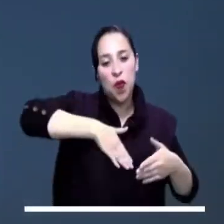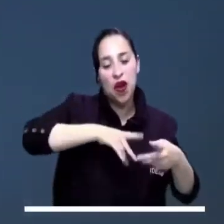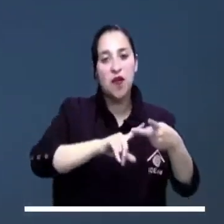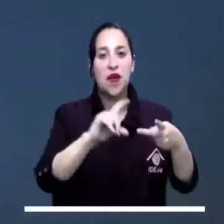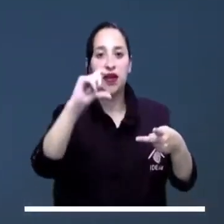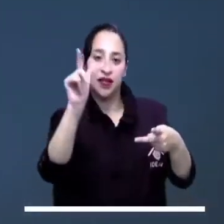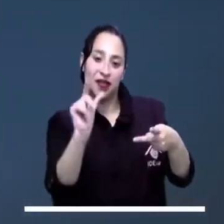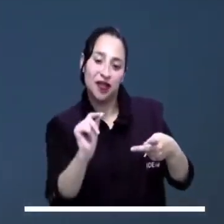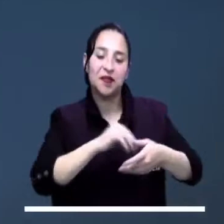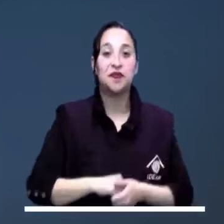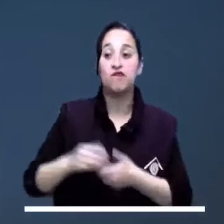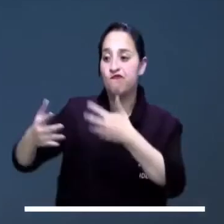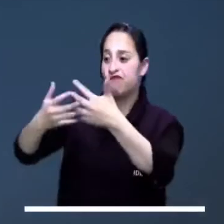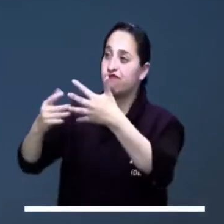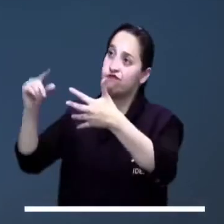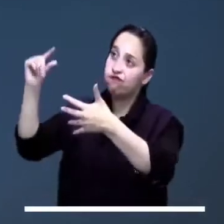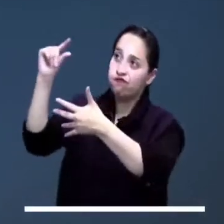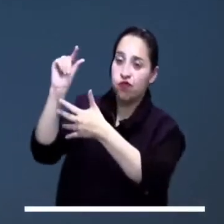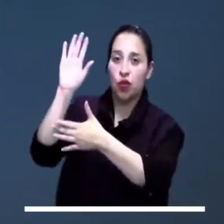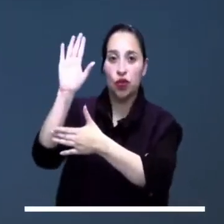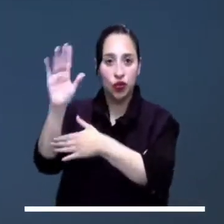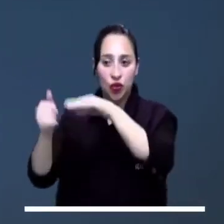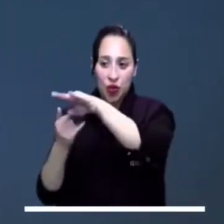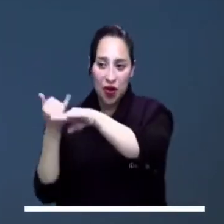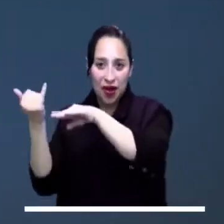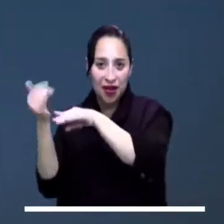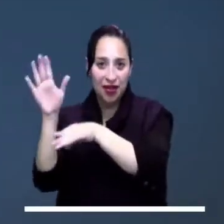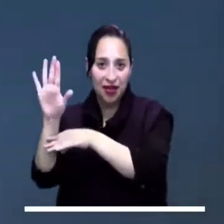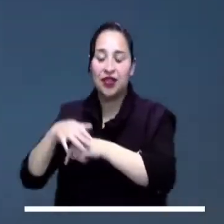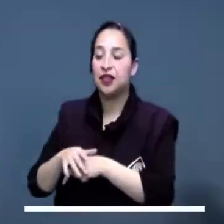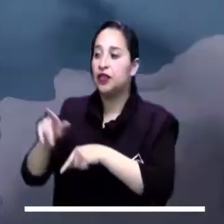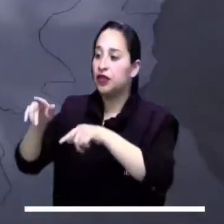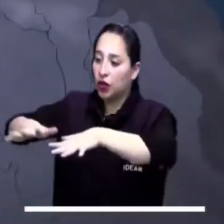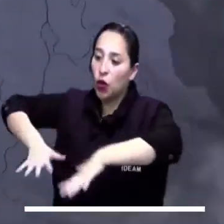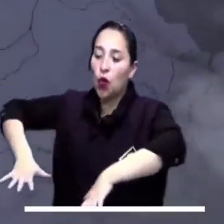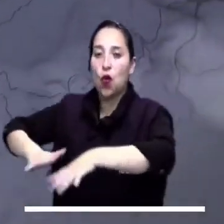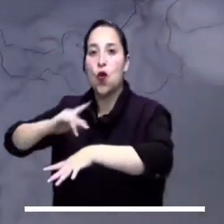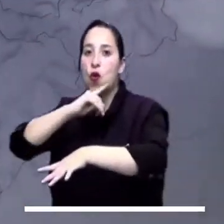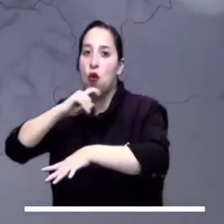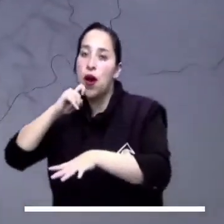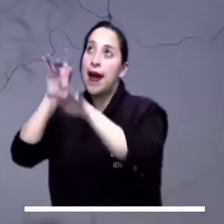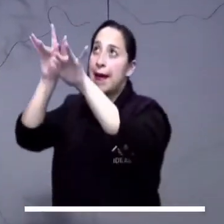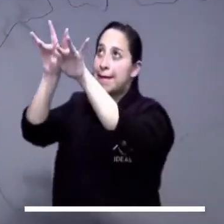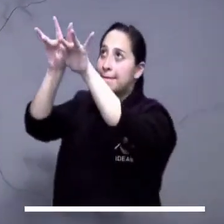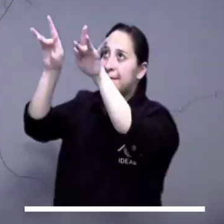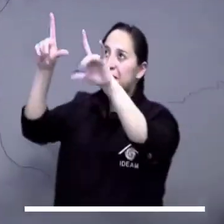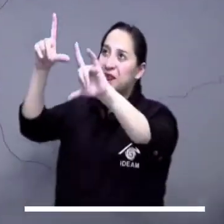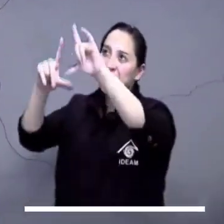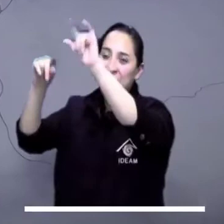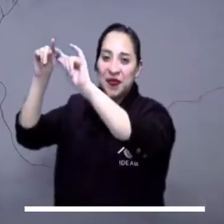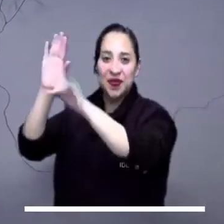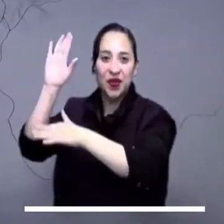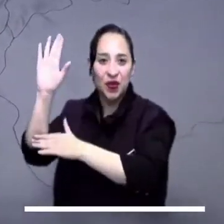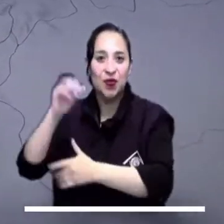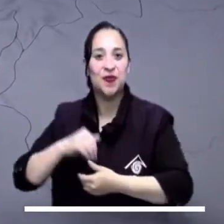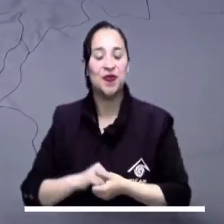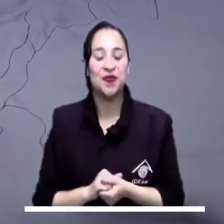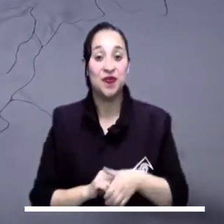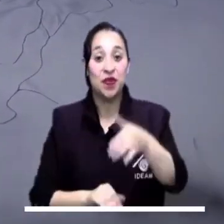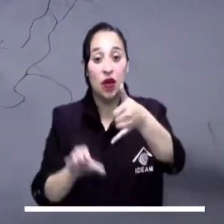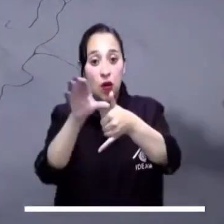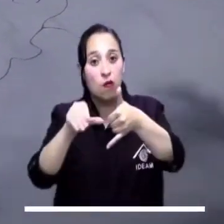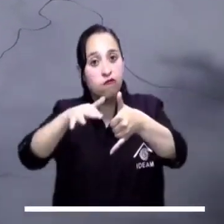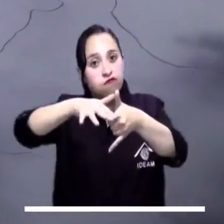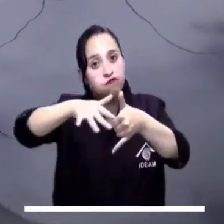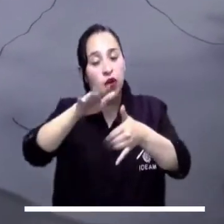Las islas de San Andrés, Providencia y Santa Catalina mantendrán las condiciones secas y lucirán cielo estrellado con muy poca nubosidad. En